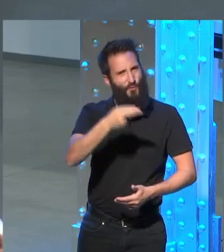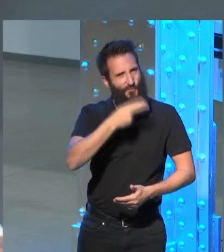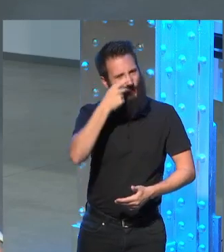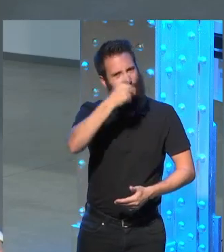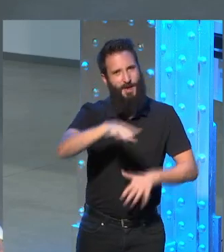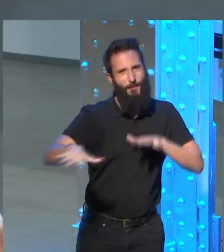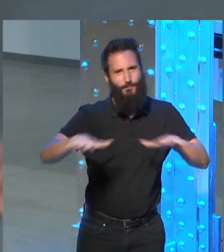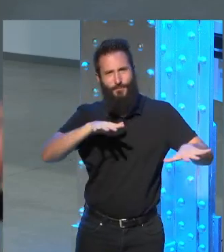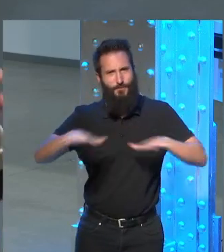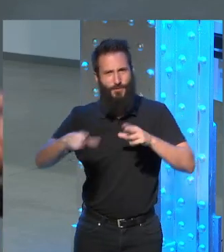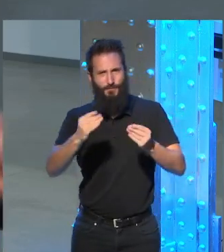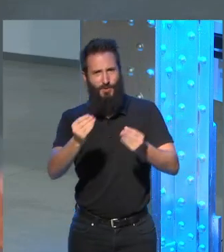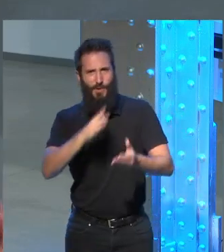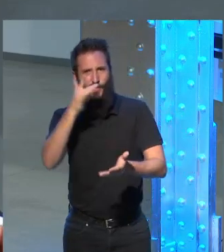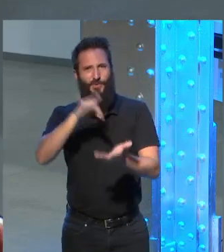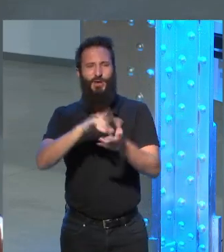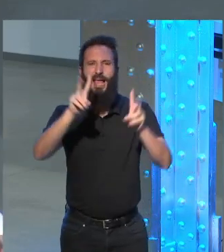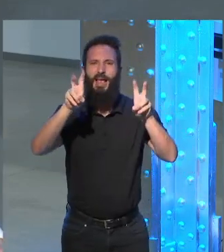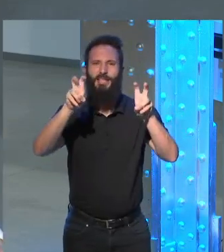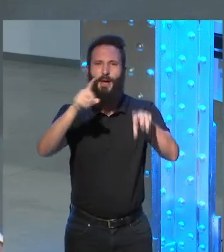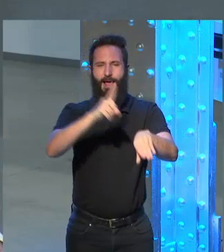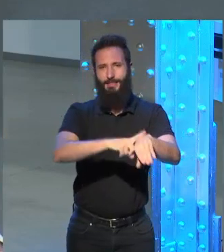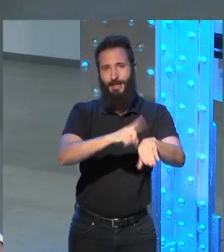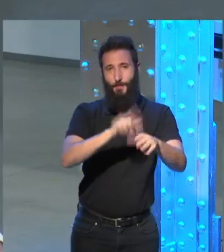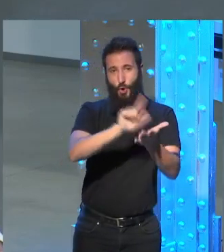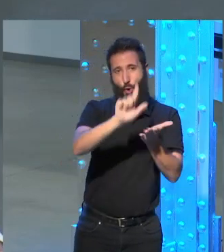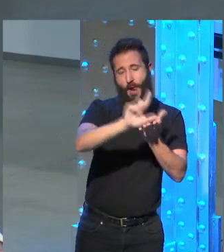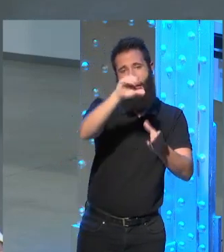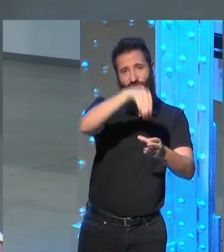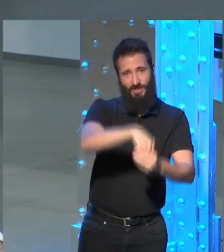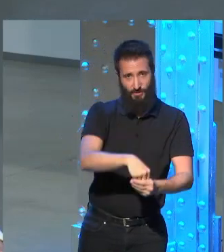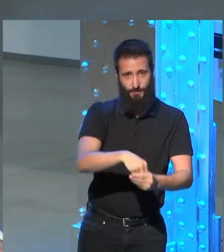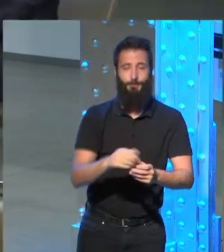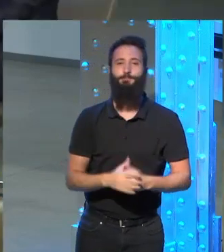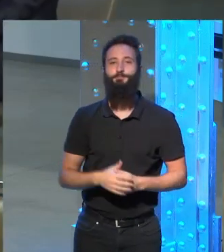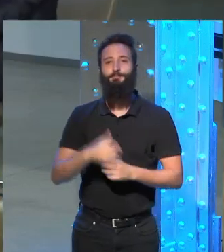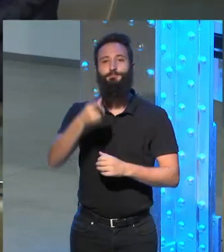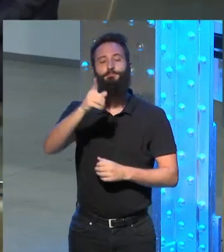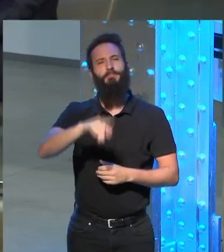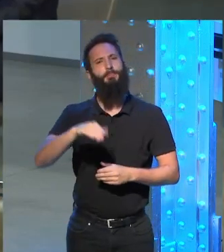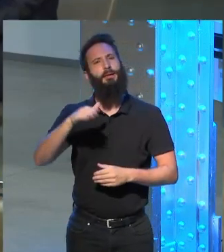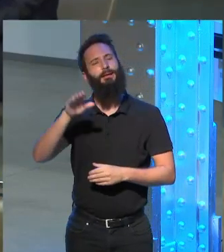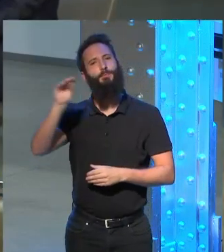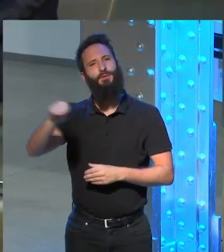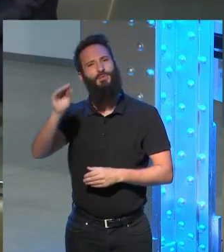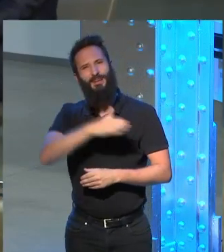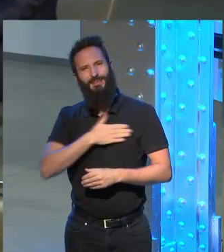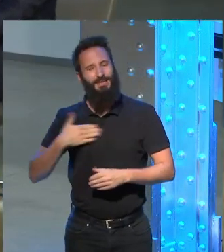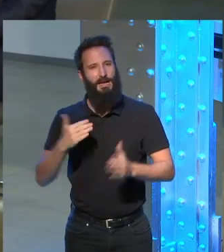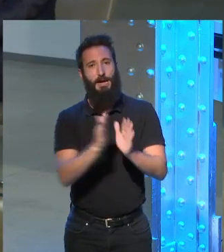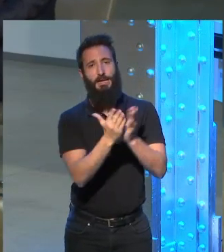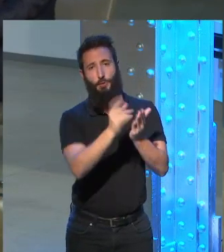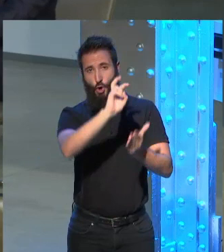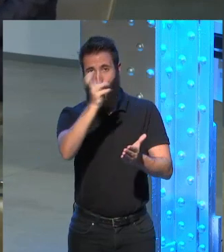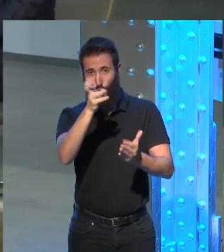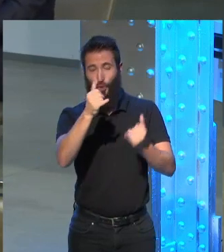animada sobre el tema del tiempo en una novela ahora quería preguntarte sobre La fiesta del chivo que